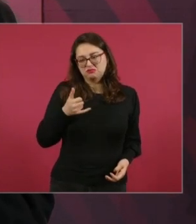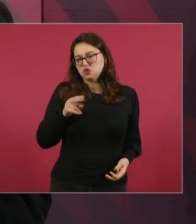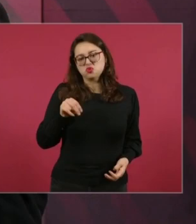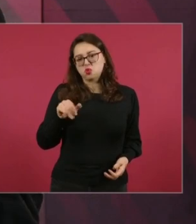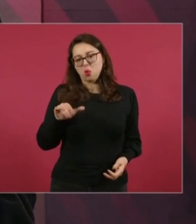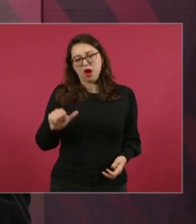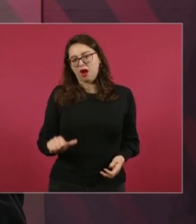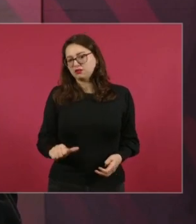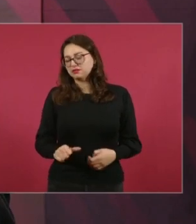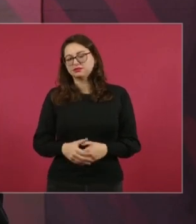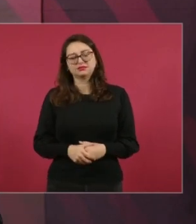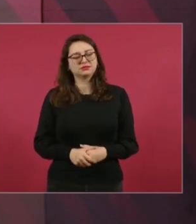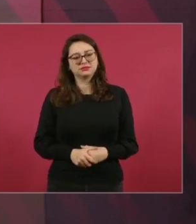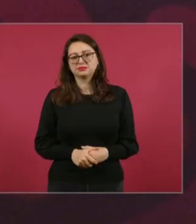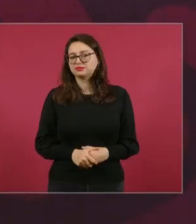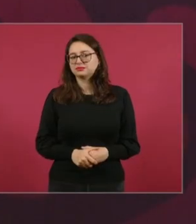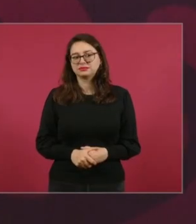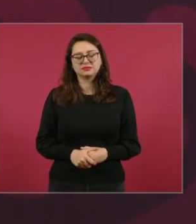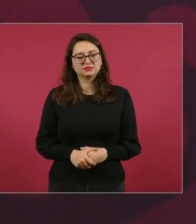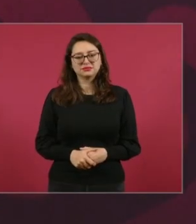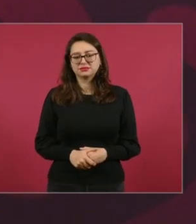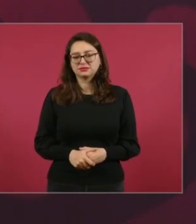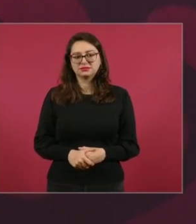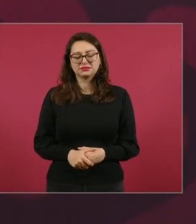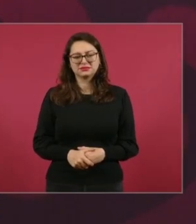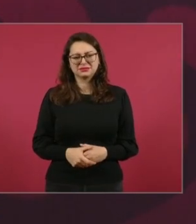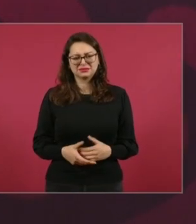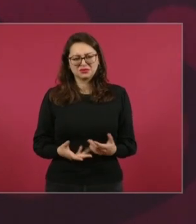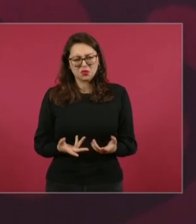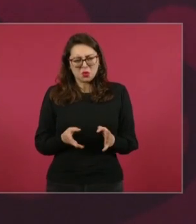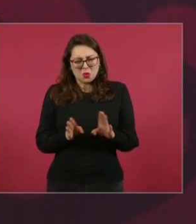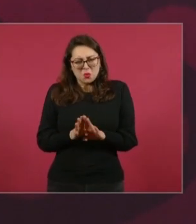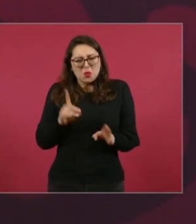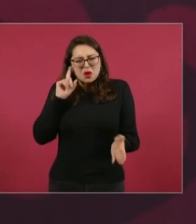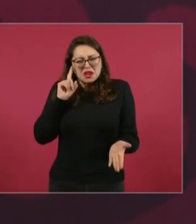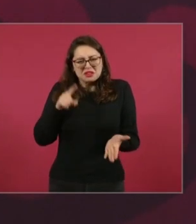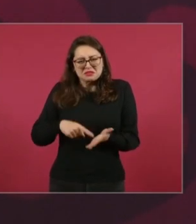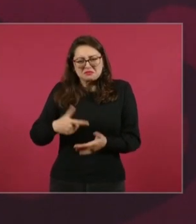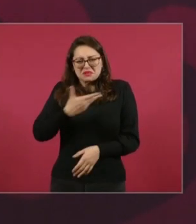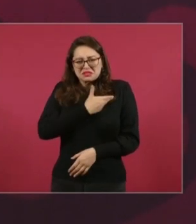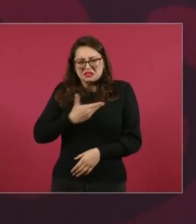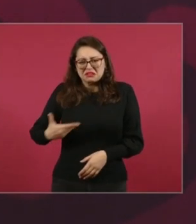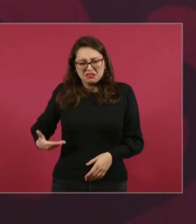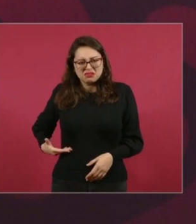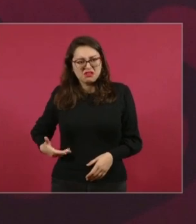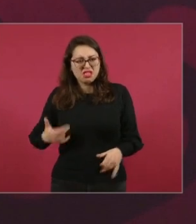imagínese un presidente pidiendo eso.